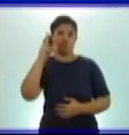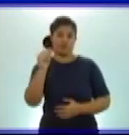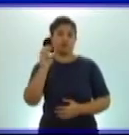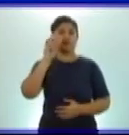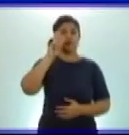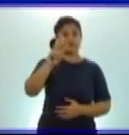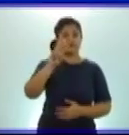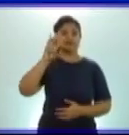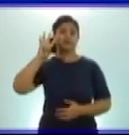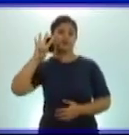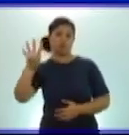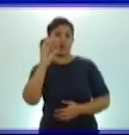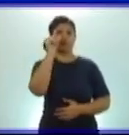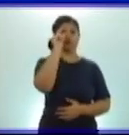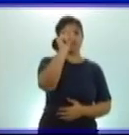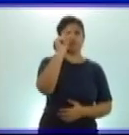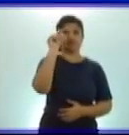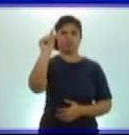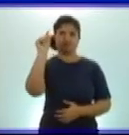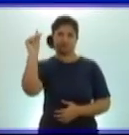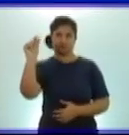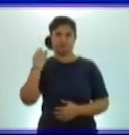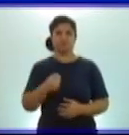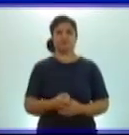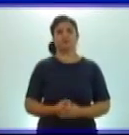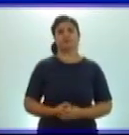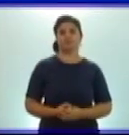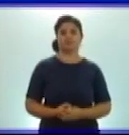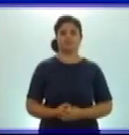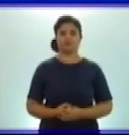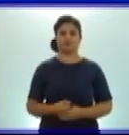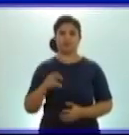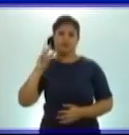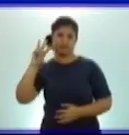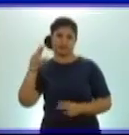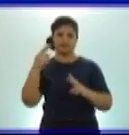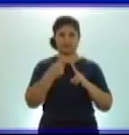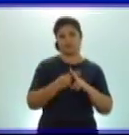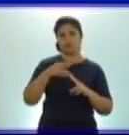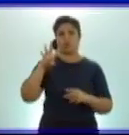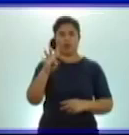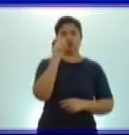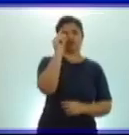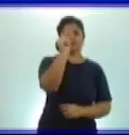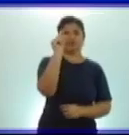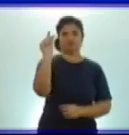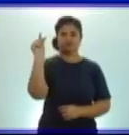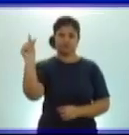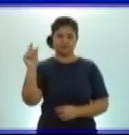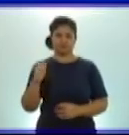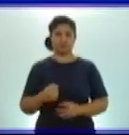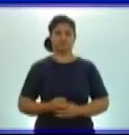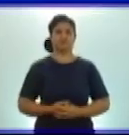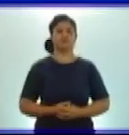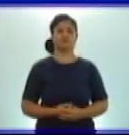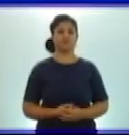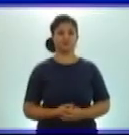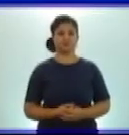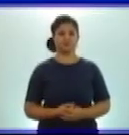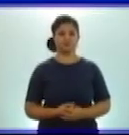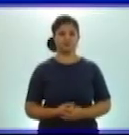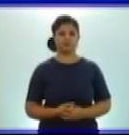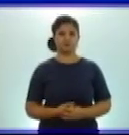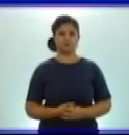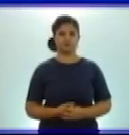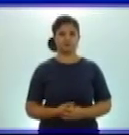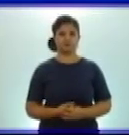el número, 4.219. Y señalamos el 4 porque tenemos que decir o nos piden que indiquemos el